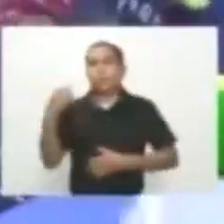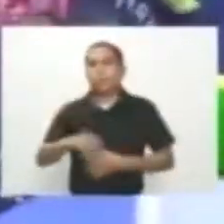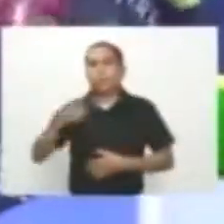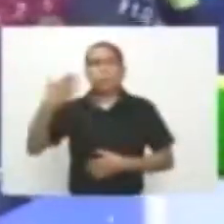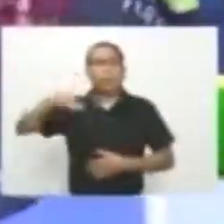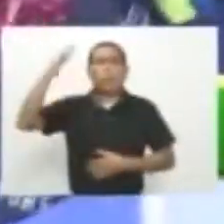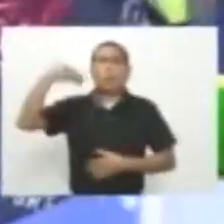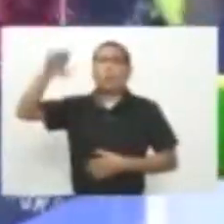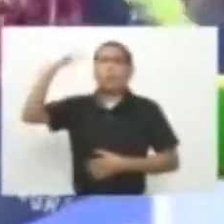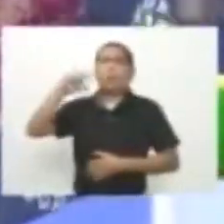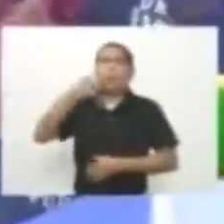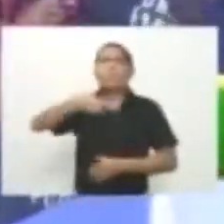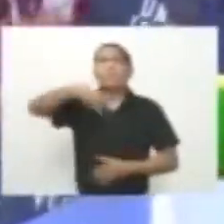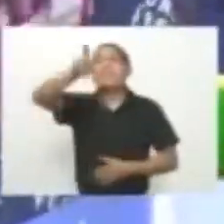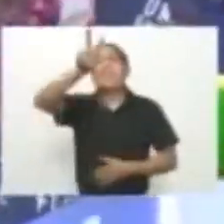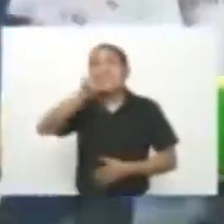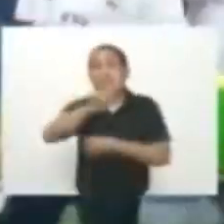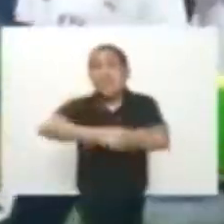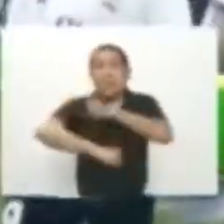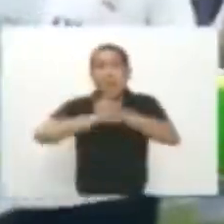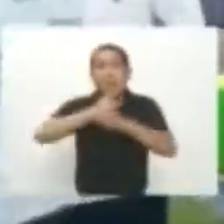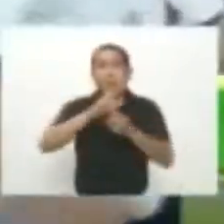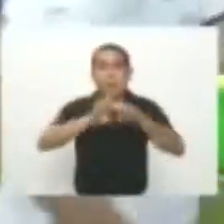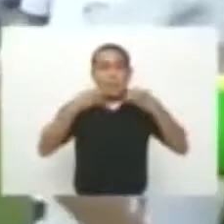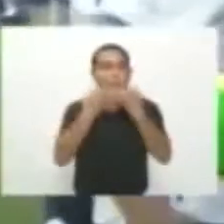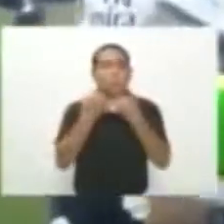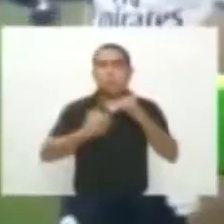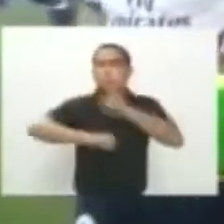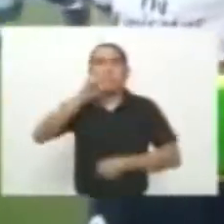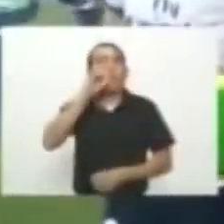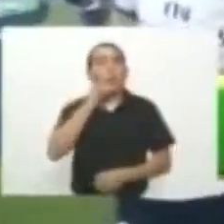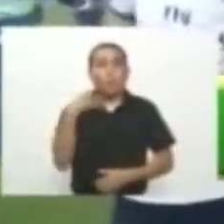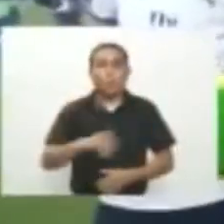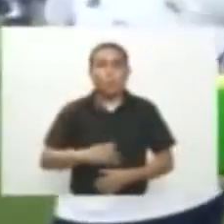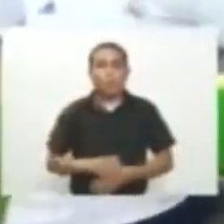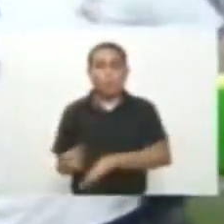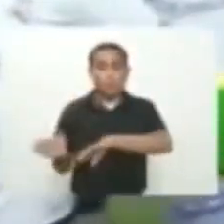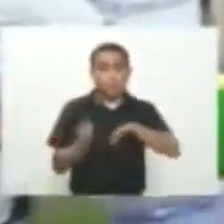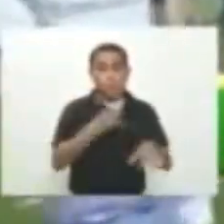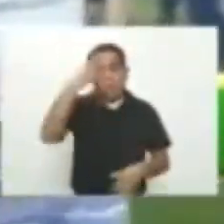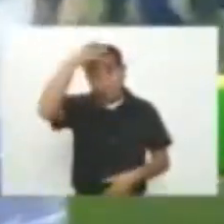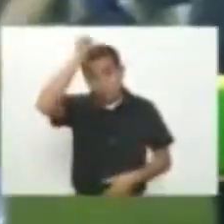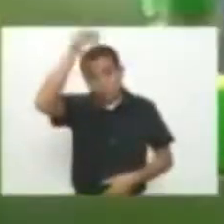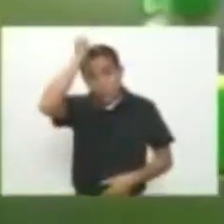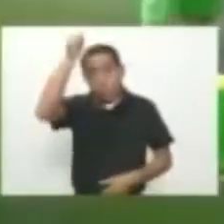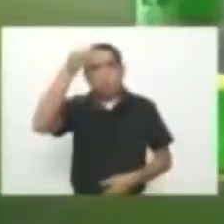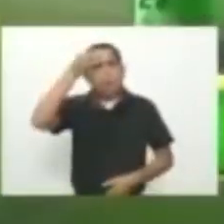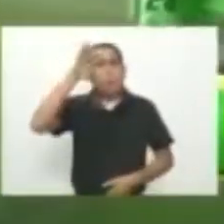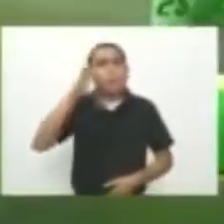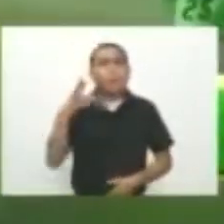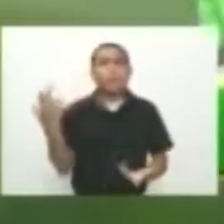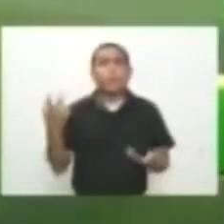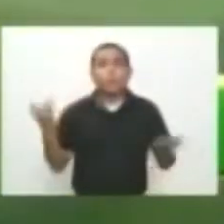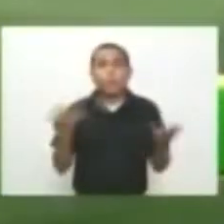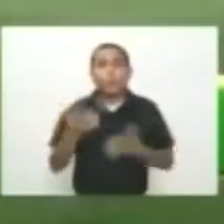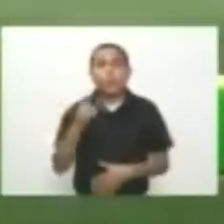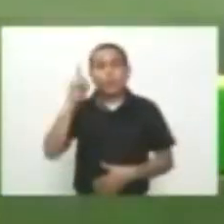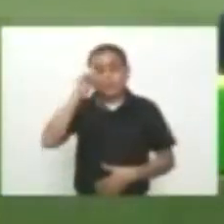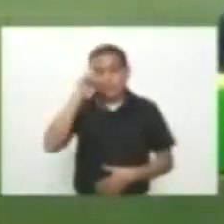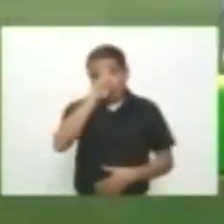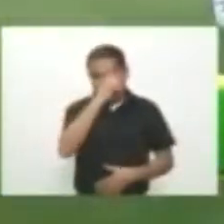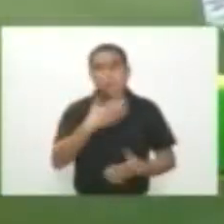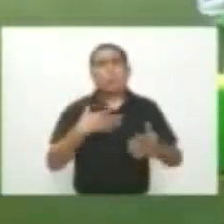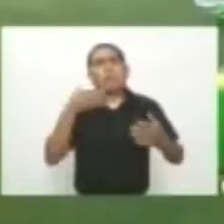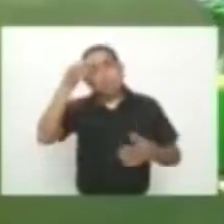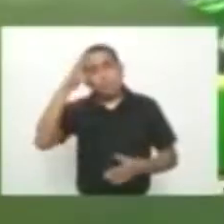conseguía Hacía 17 años James Rodríguez En medio de rumores Por una eventual salida Del Real Madrid Consiguió una